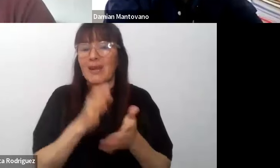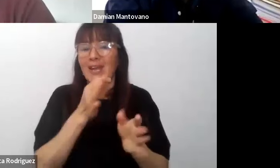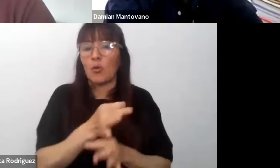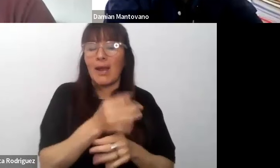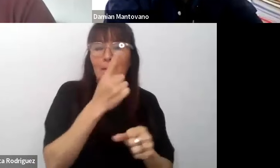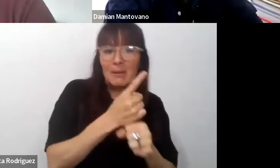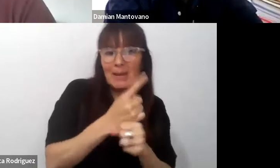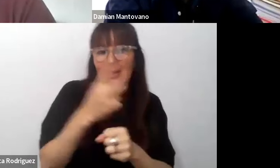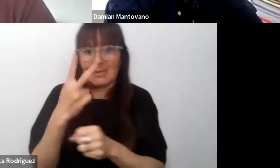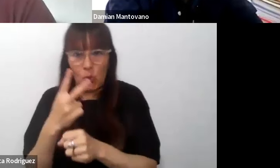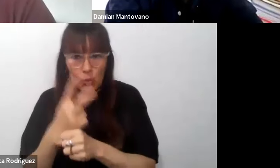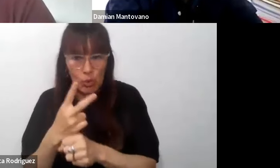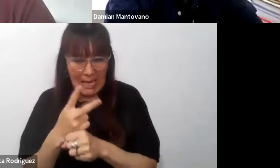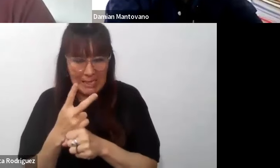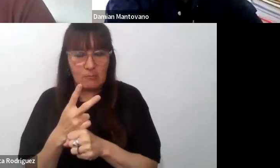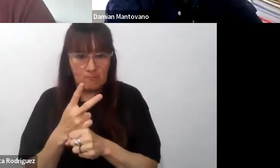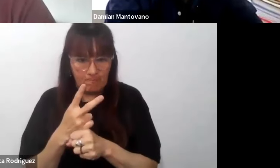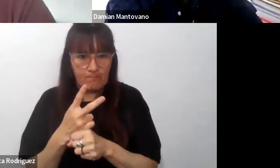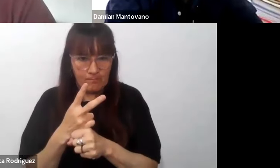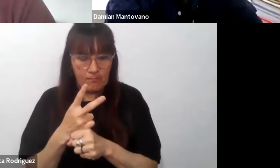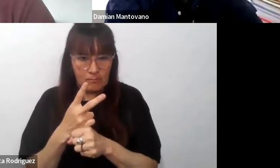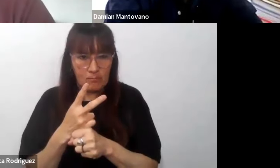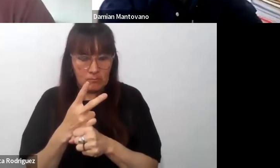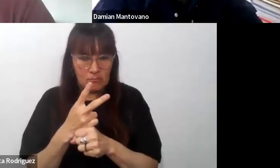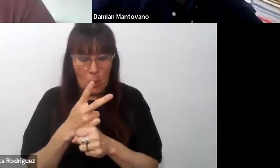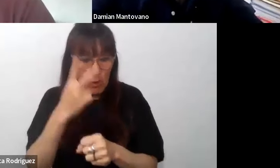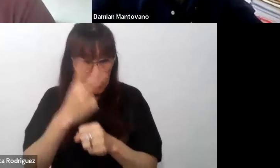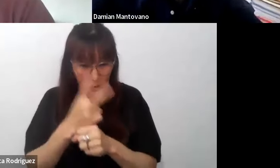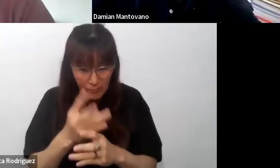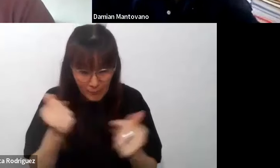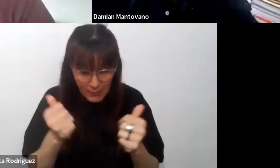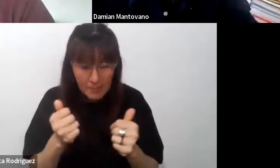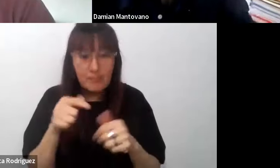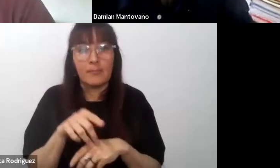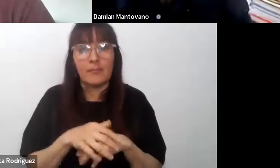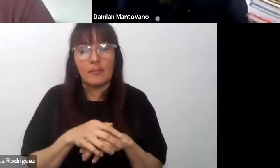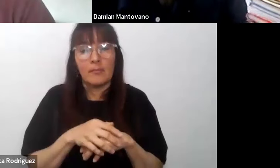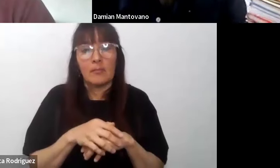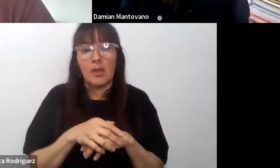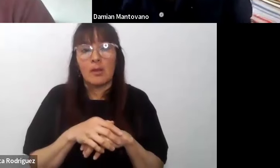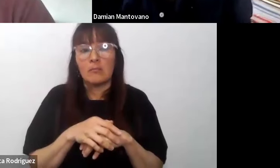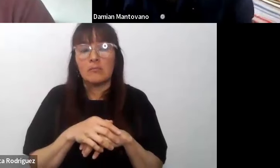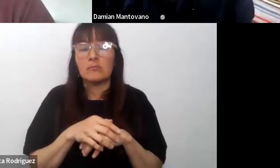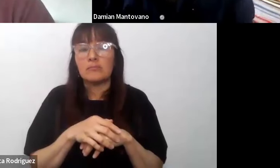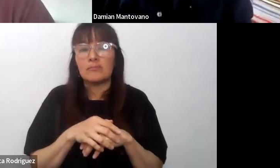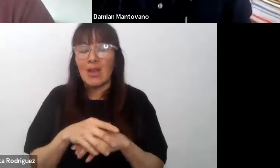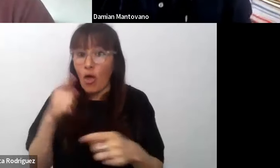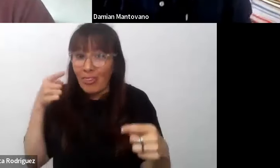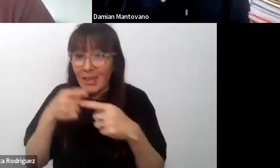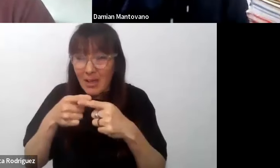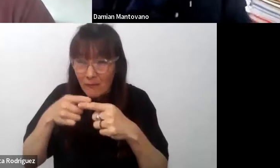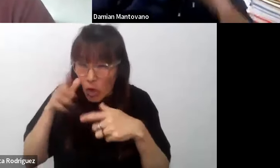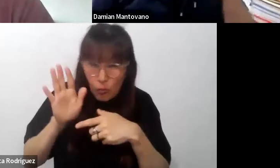secundaria hasta el final del secundario pero el próximo desafío